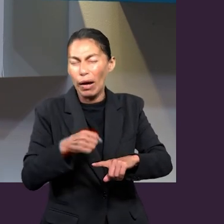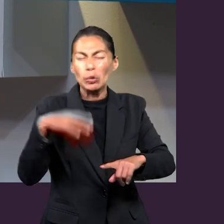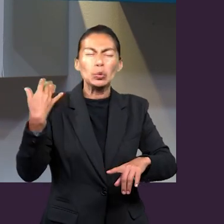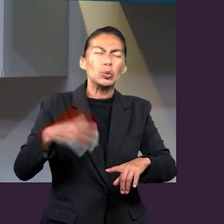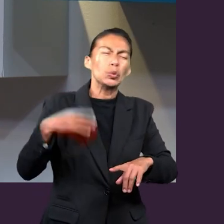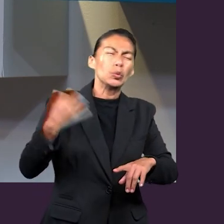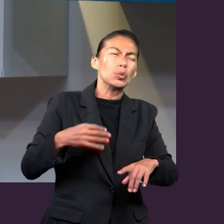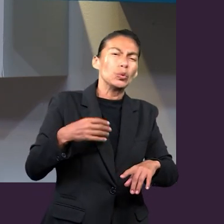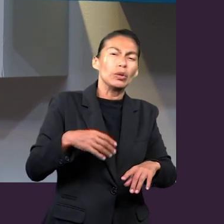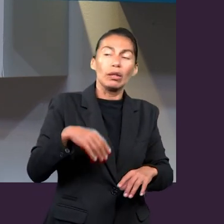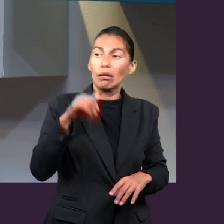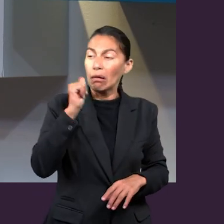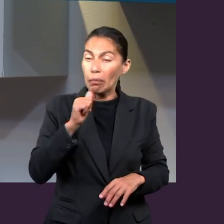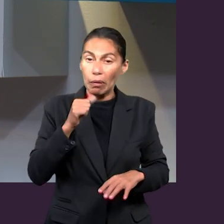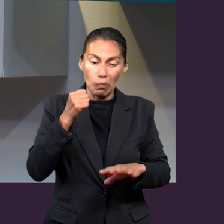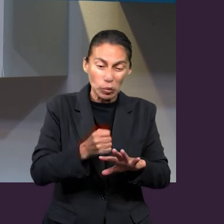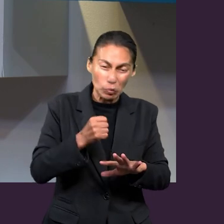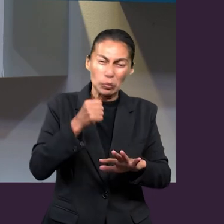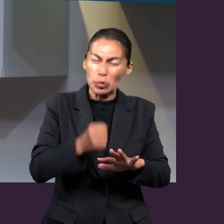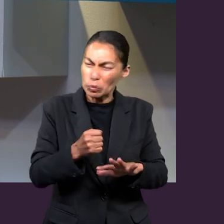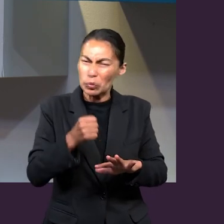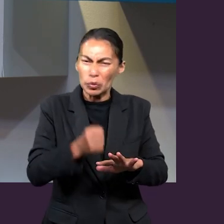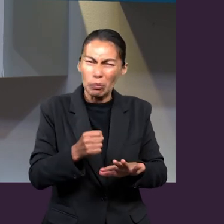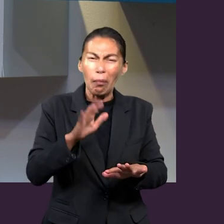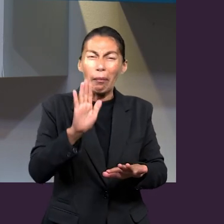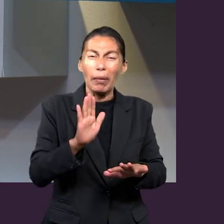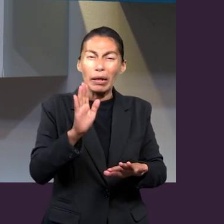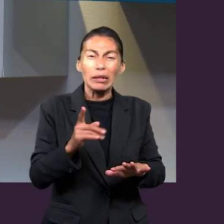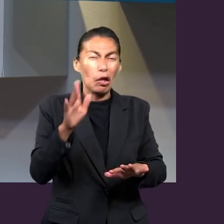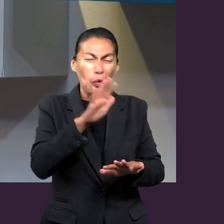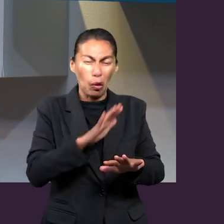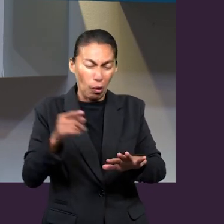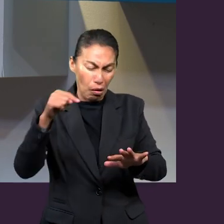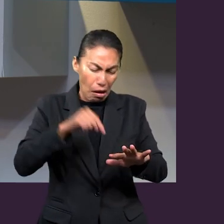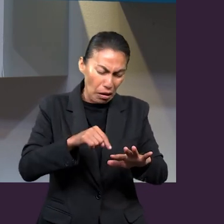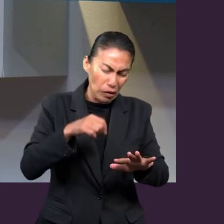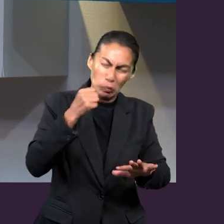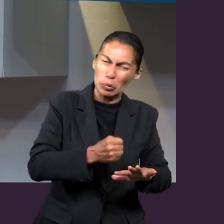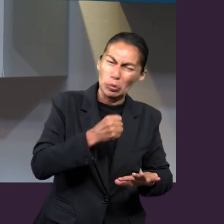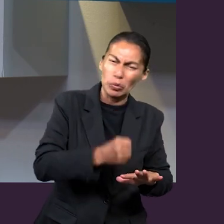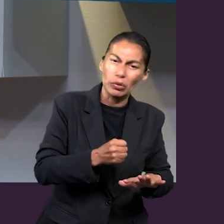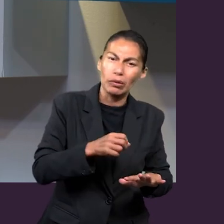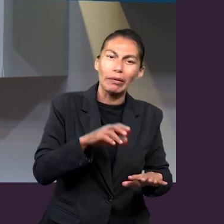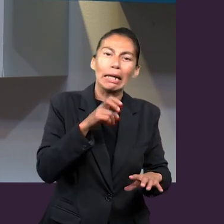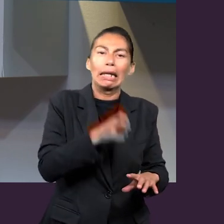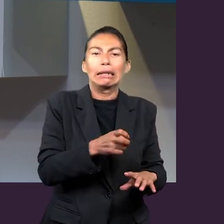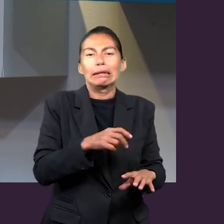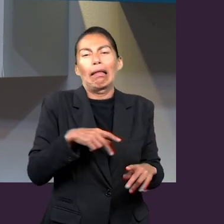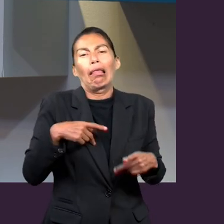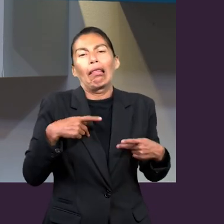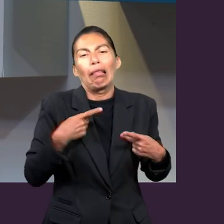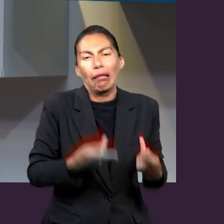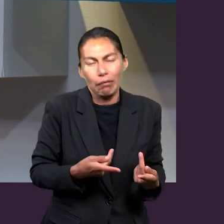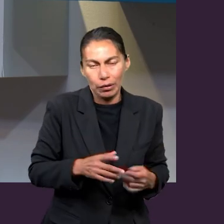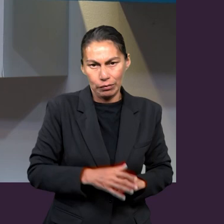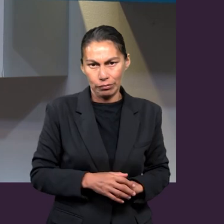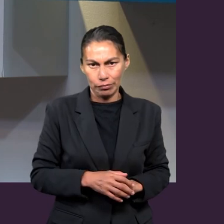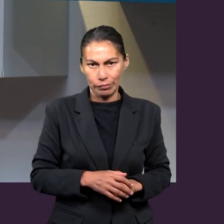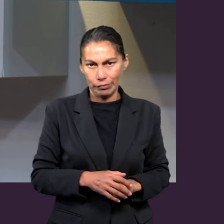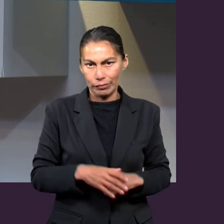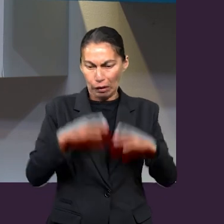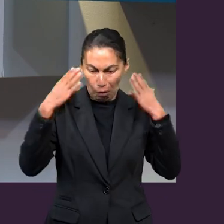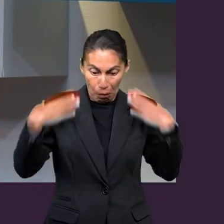dedo parece que todos los golpes van al dedo. El resto del cuerpo no te duele pero todos los golpes parece que van al dedo porque es la parte